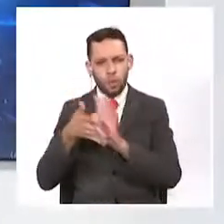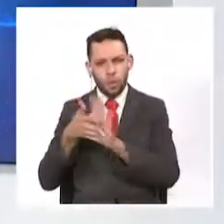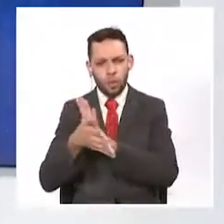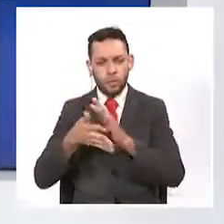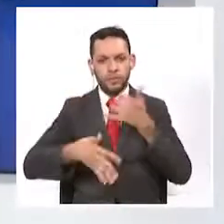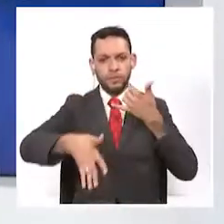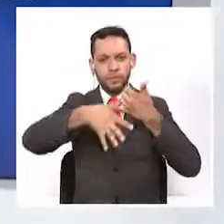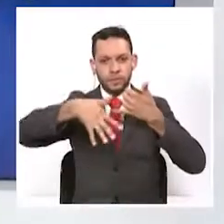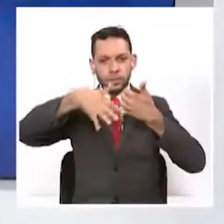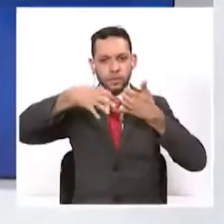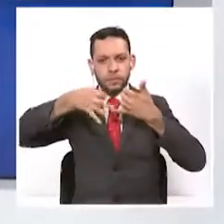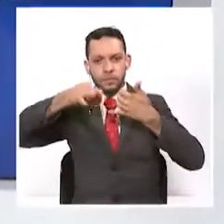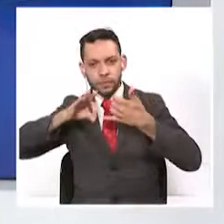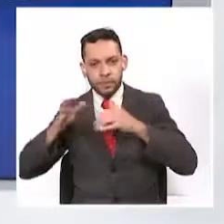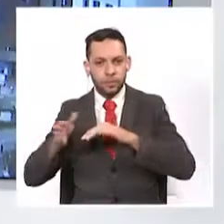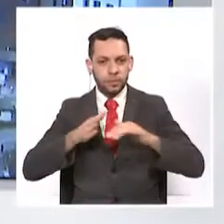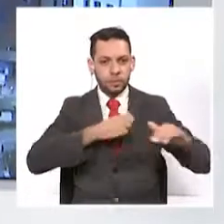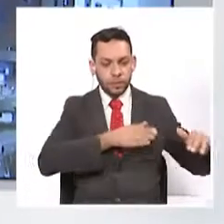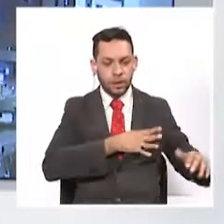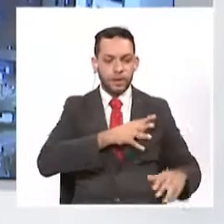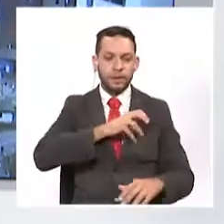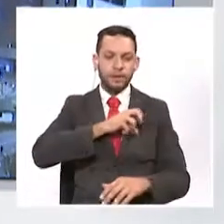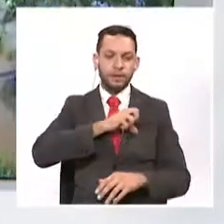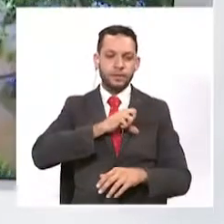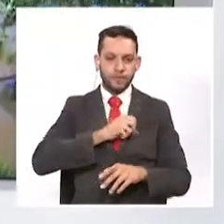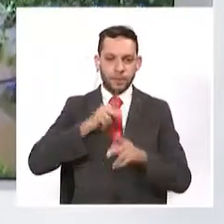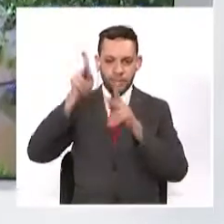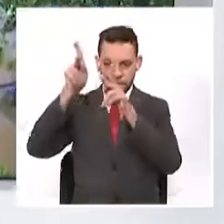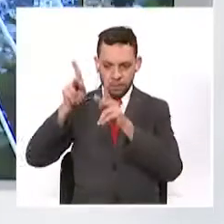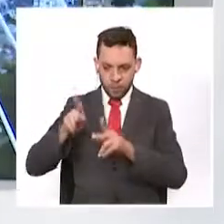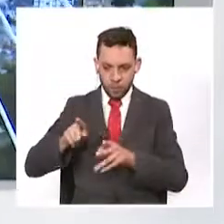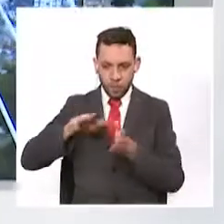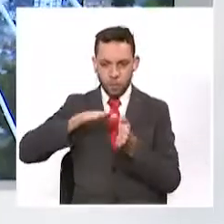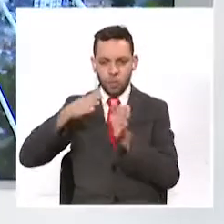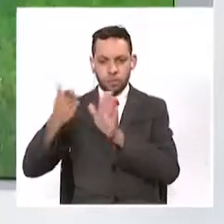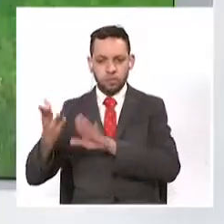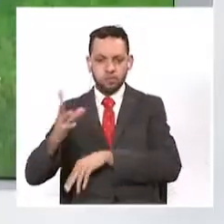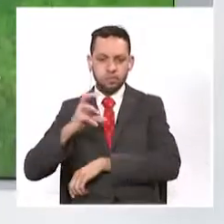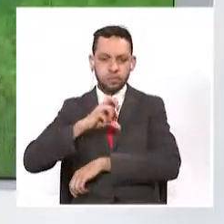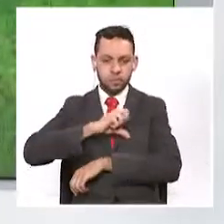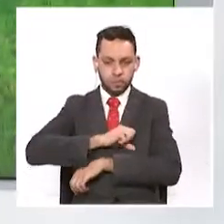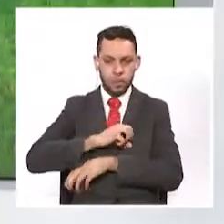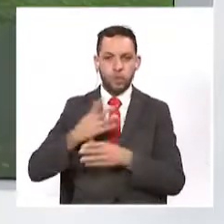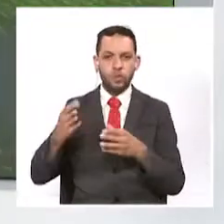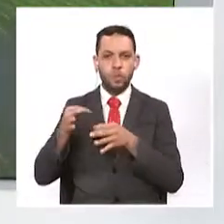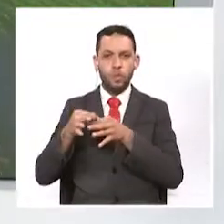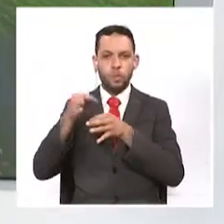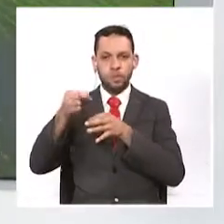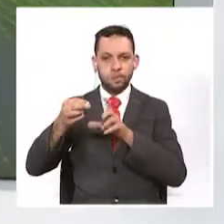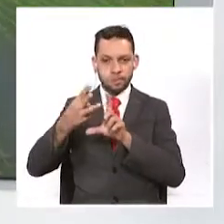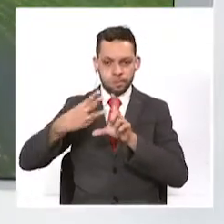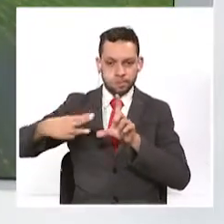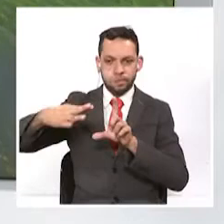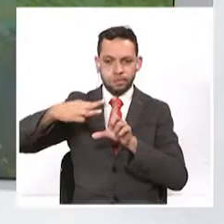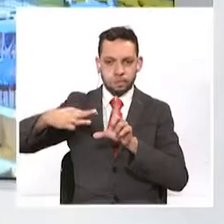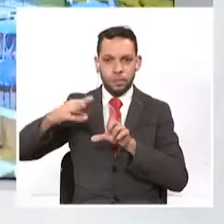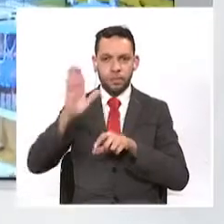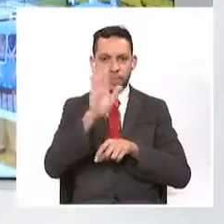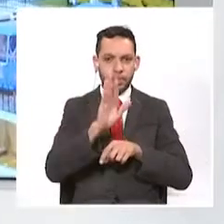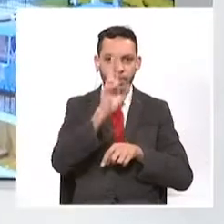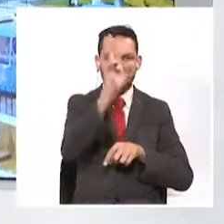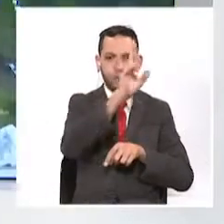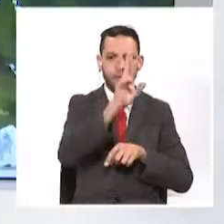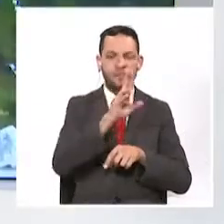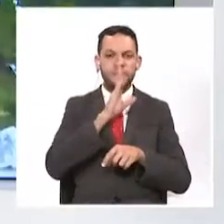Noticias, edición fin de semana. Hay luto en el periodismo risaraldense. Falleció en Dos Quebradas en ese departamento Juan Carlos